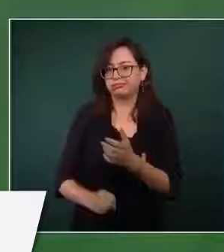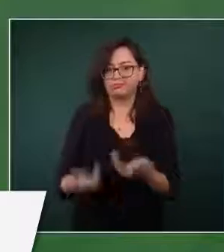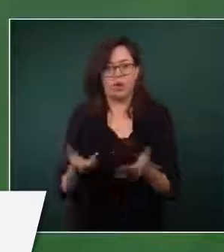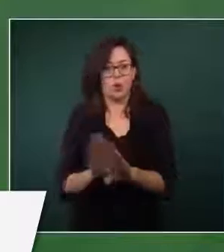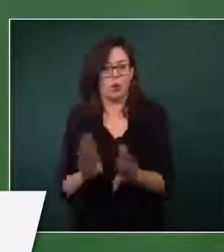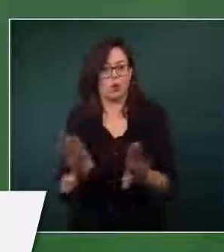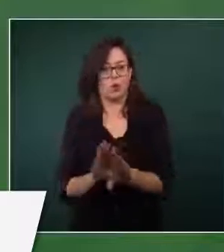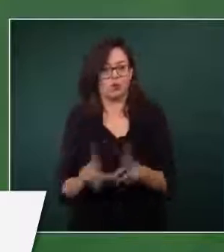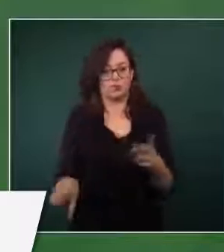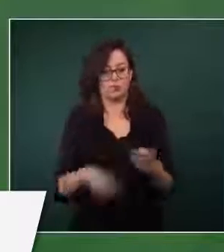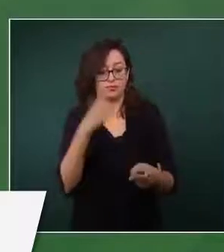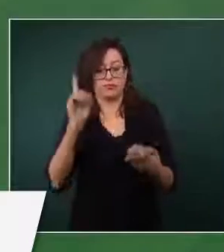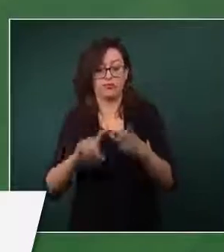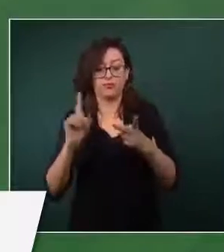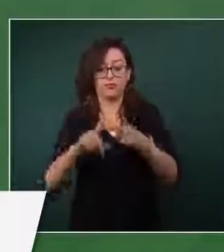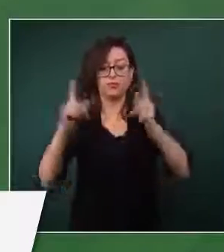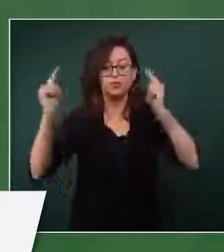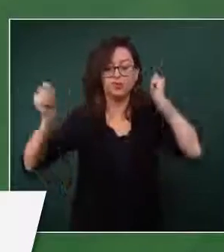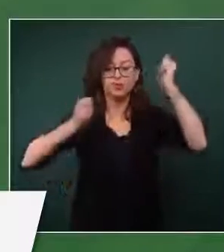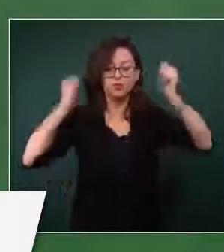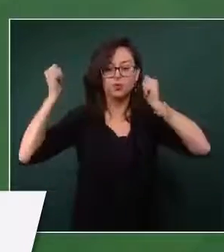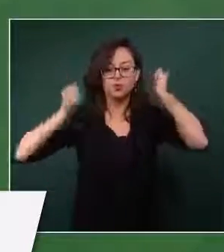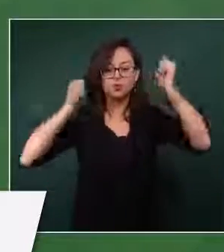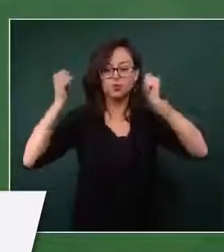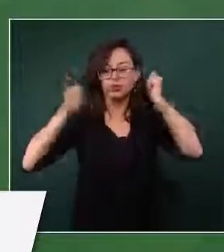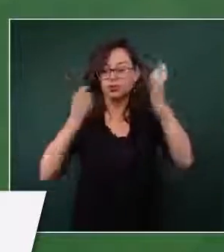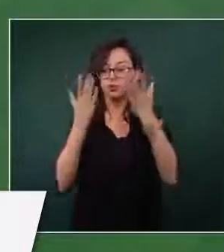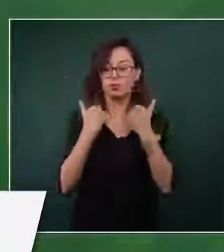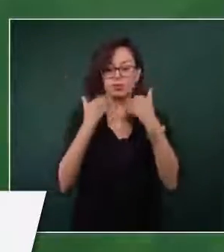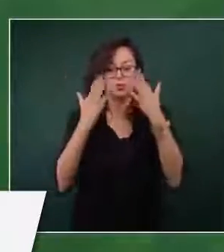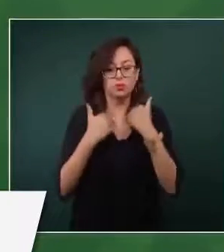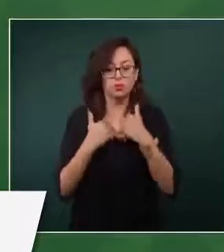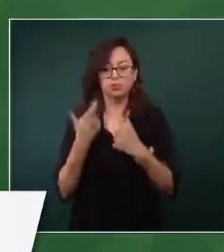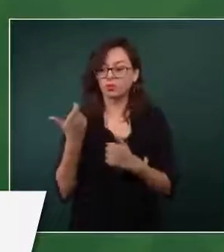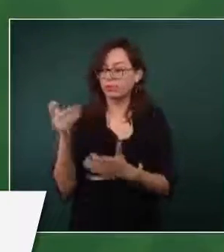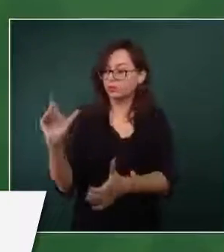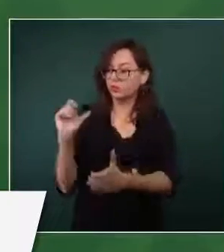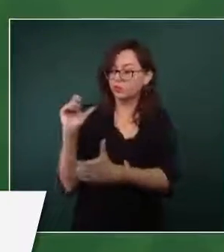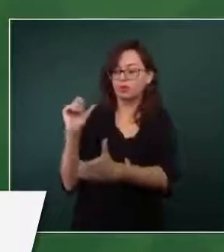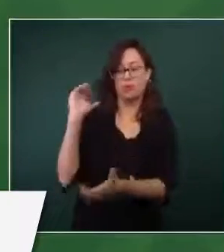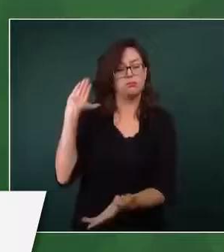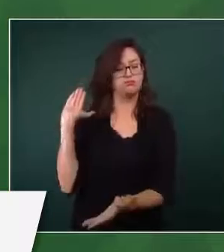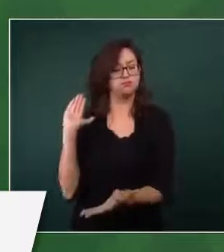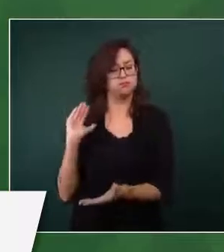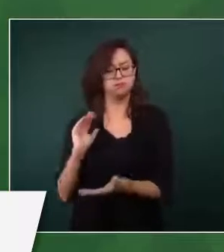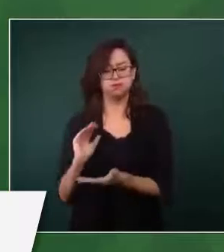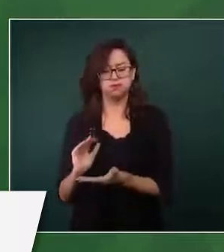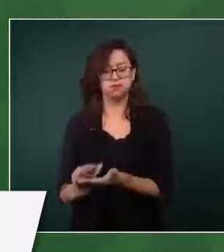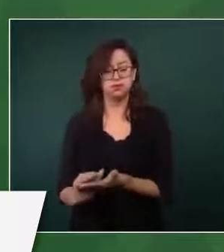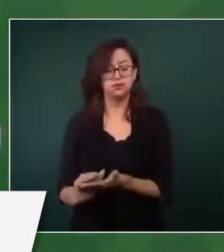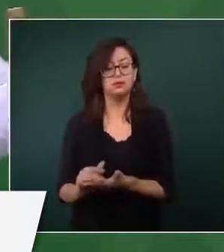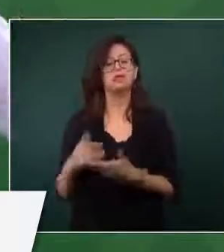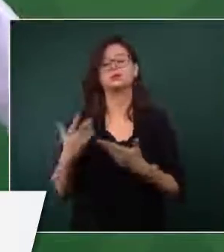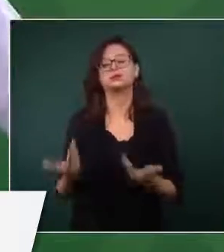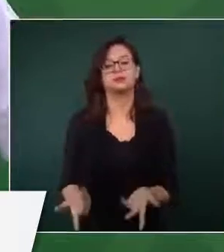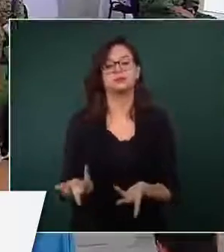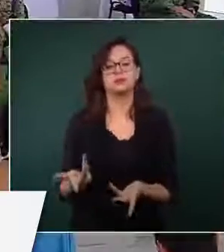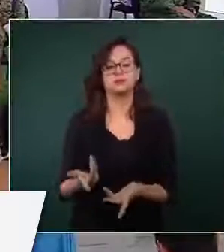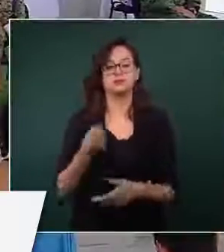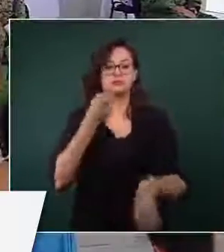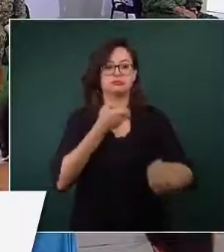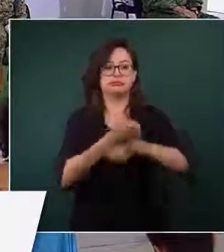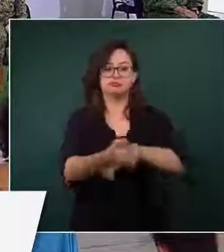ese ingreso disminuye completamente y va al estado,